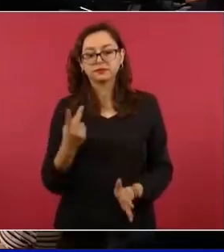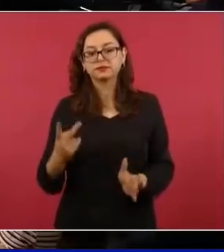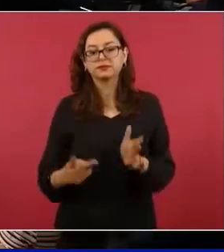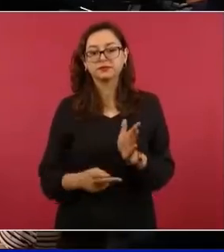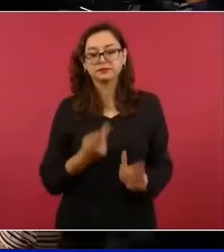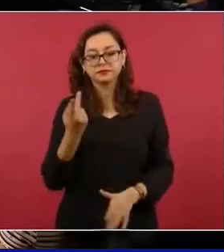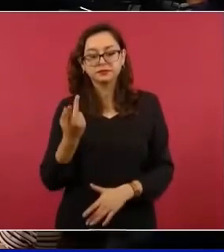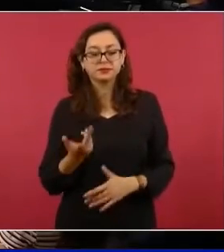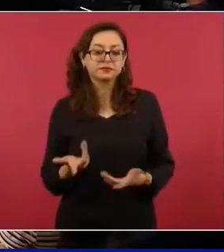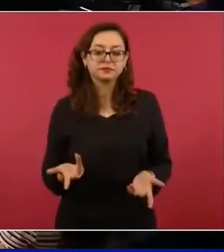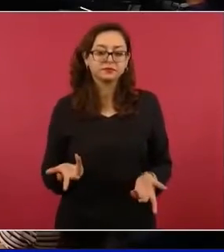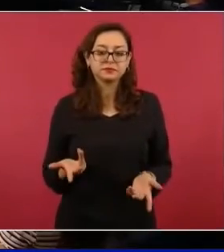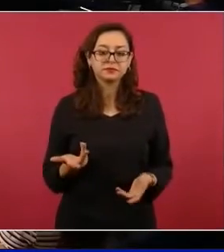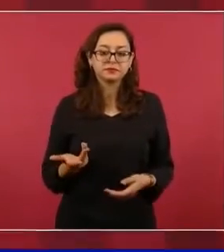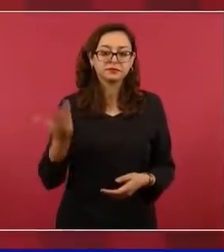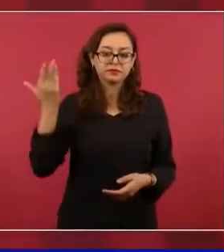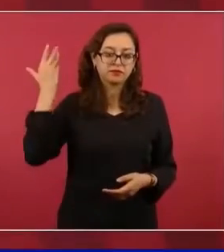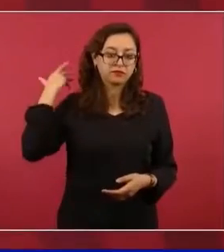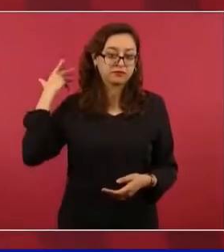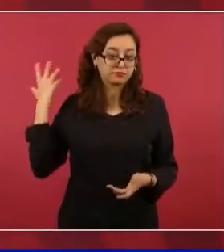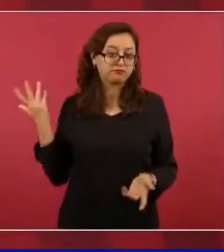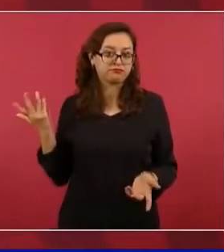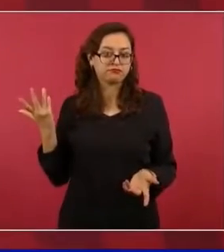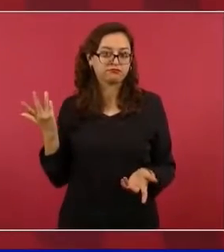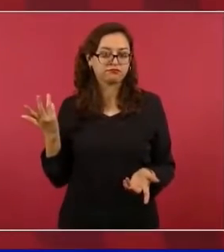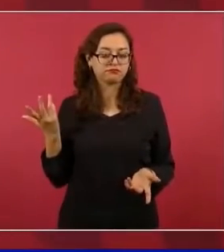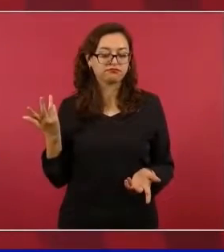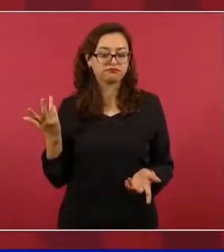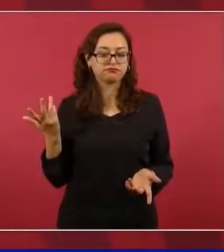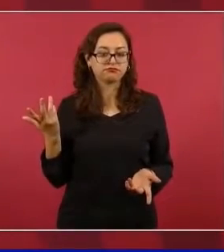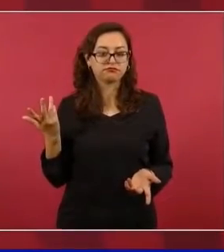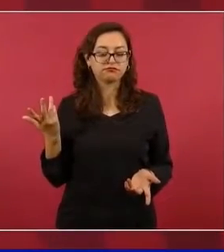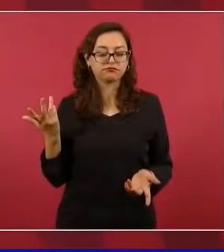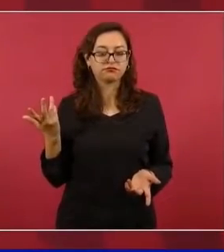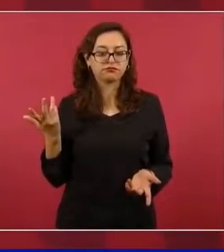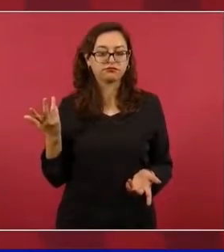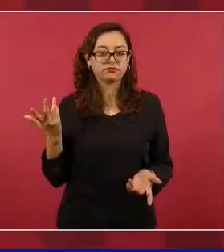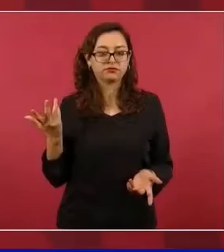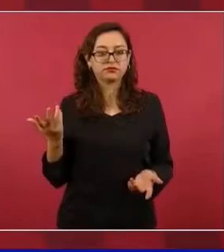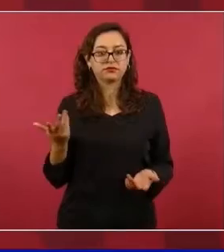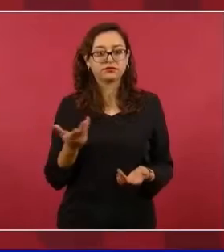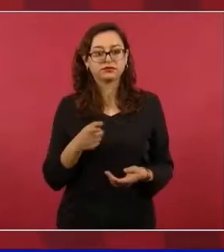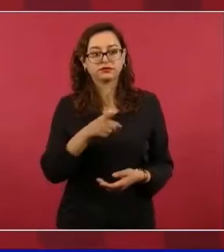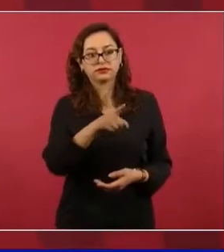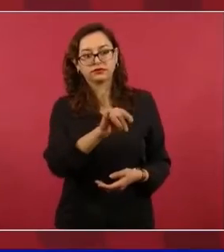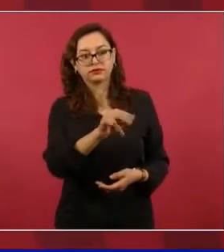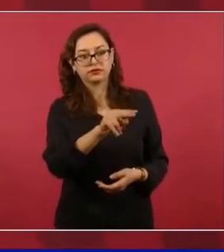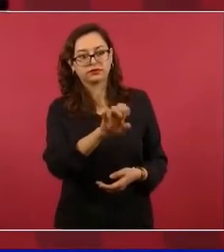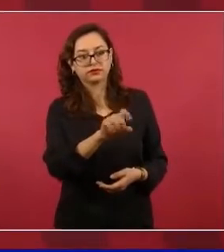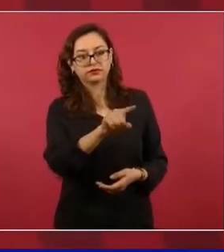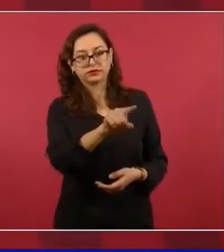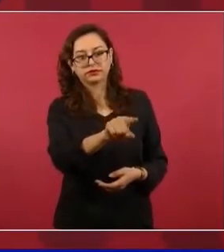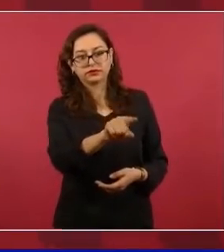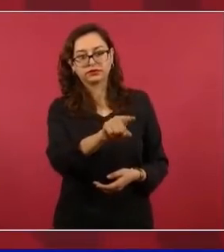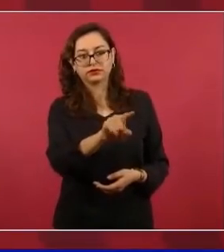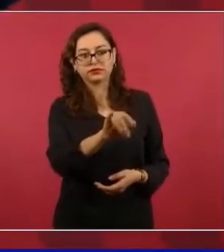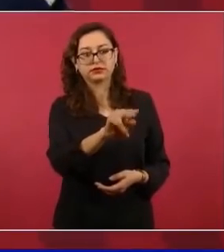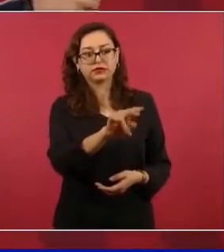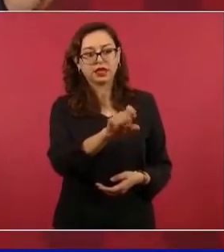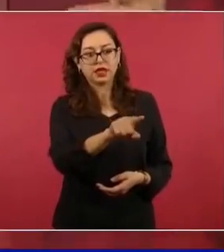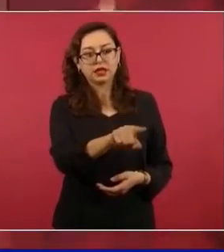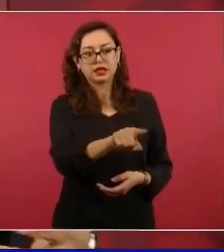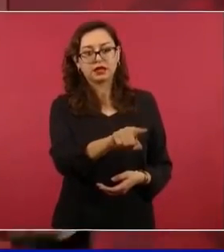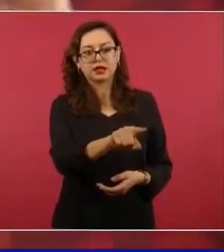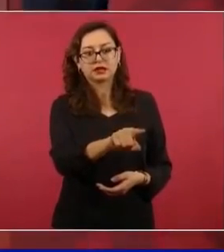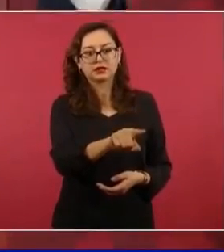¿De dónde sale el de el INE, donde se da a